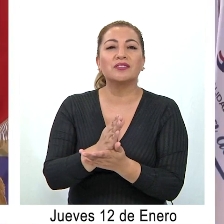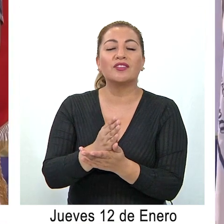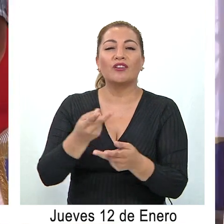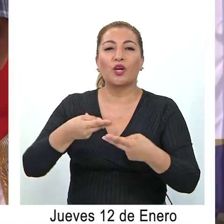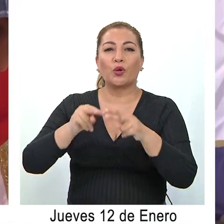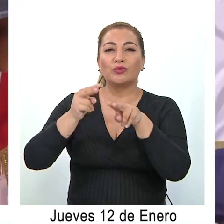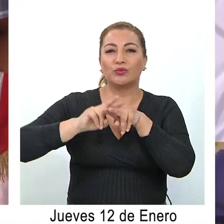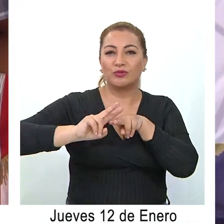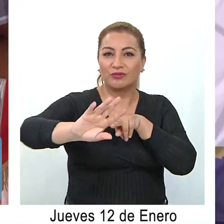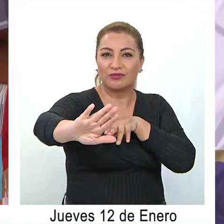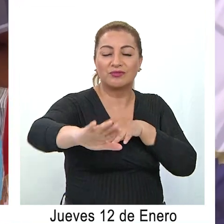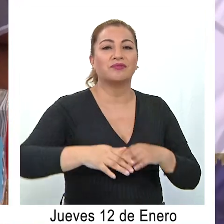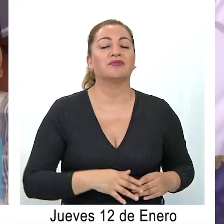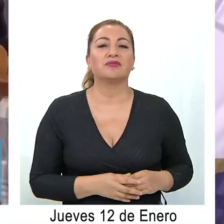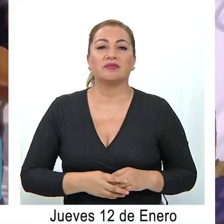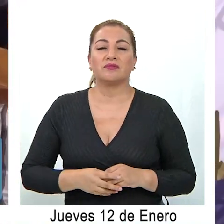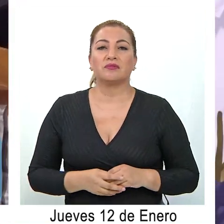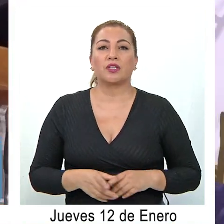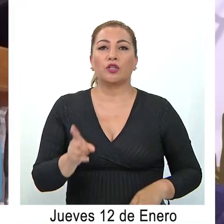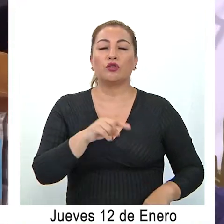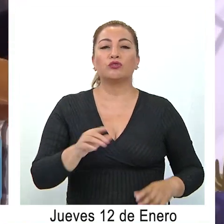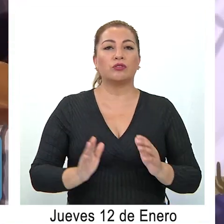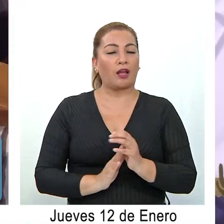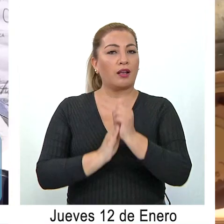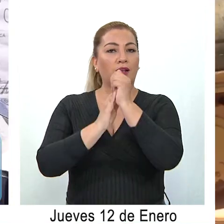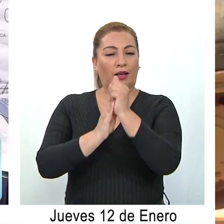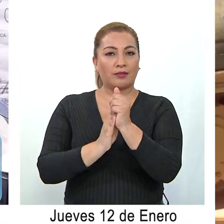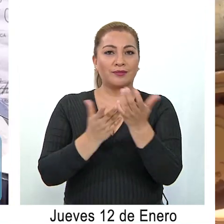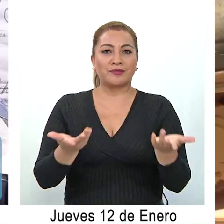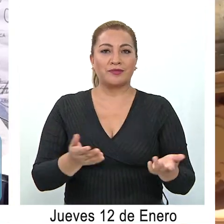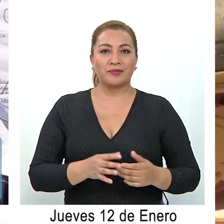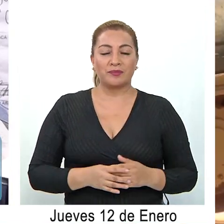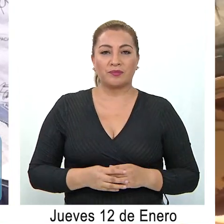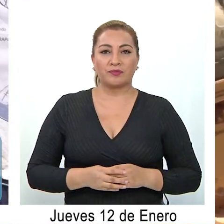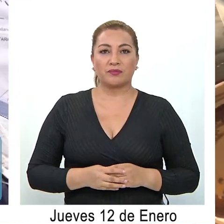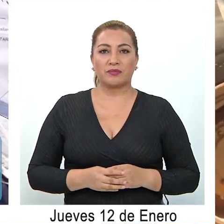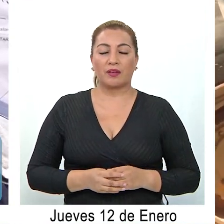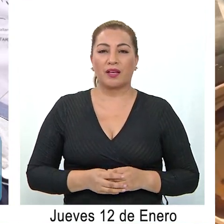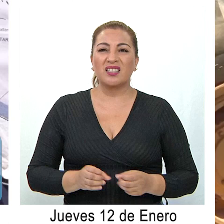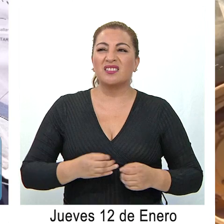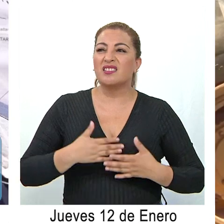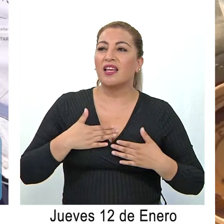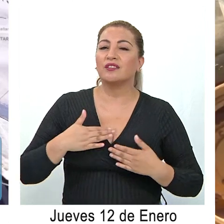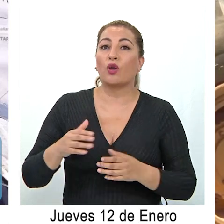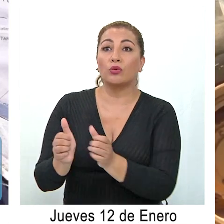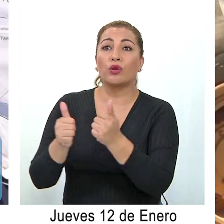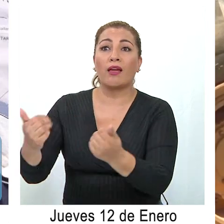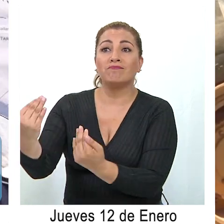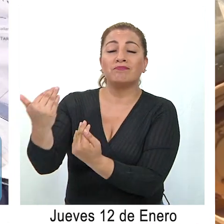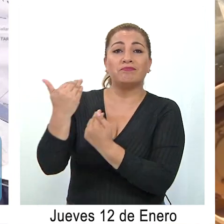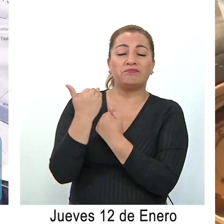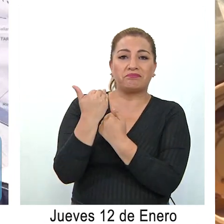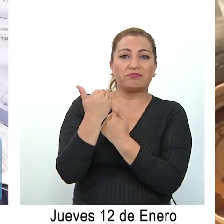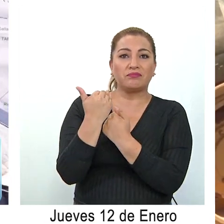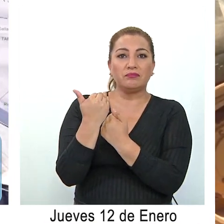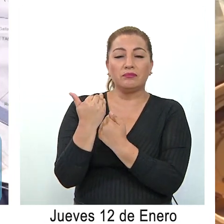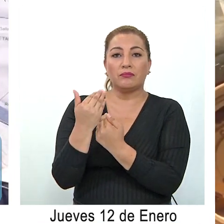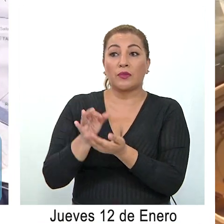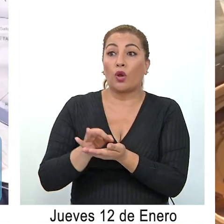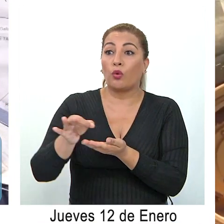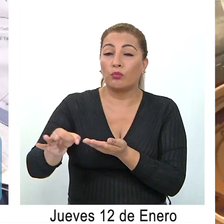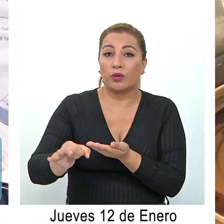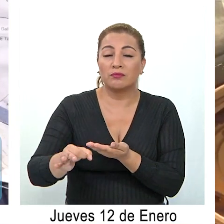obras. Nosotros como dirigentes hemos sentido realmente el apoyo de parte de las autoridades, tanto comunales,